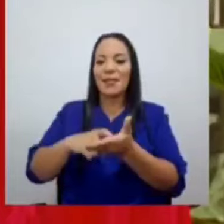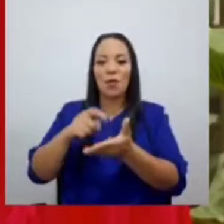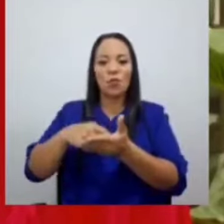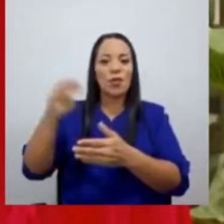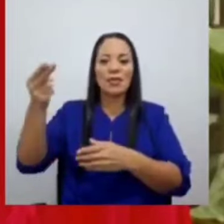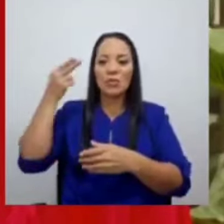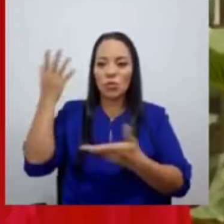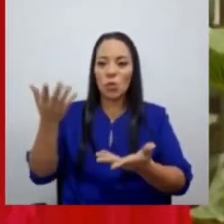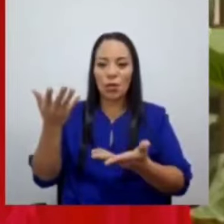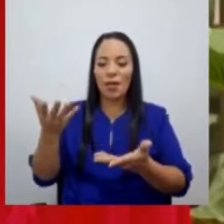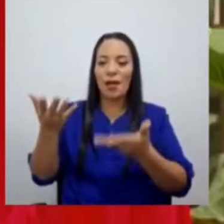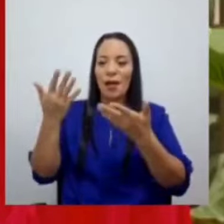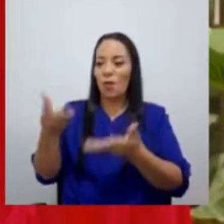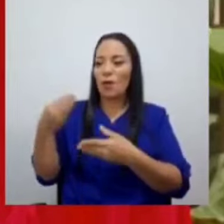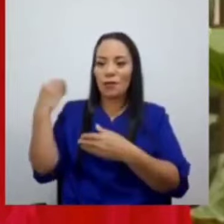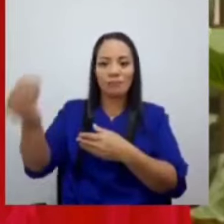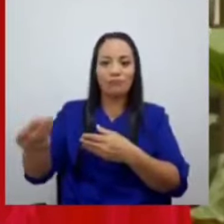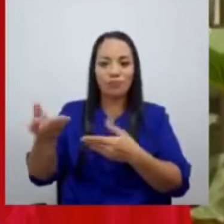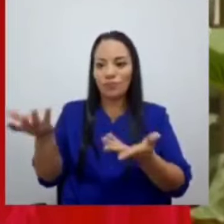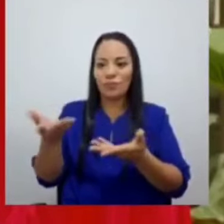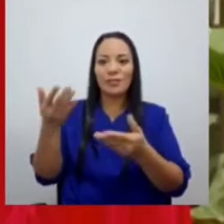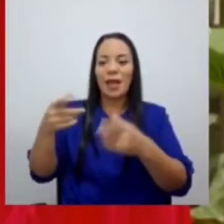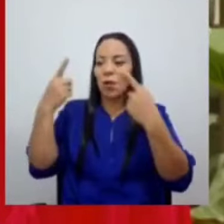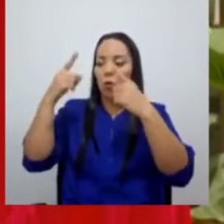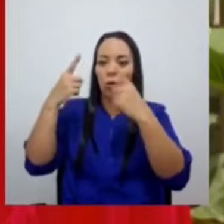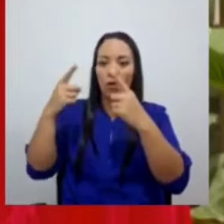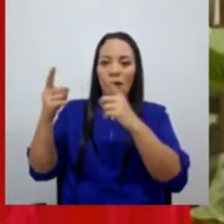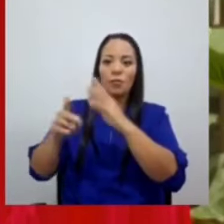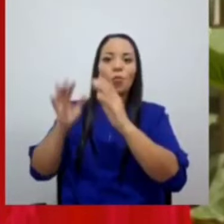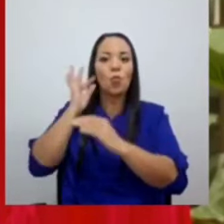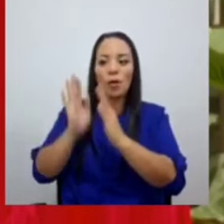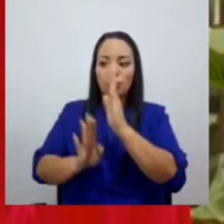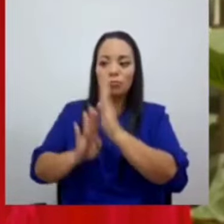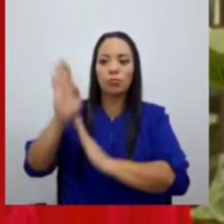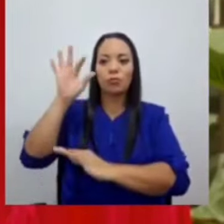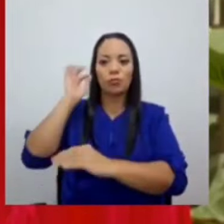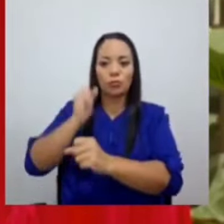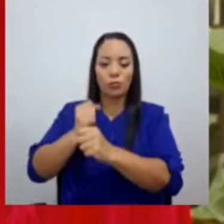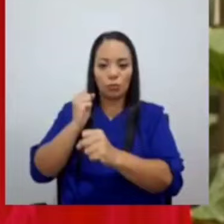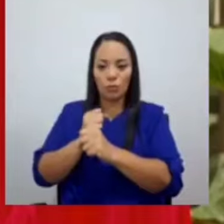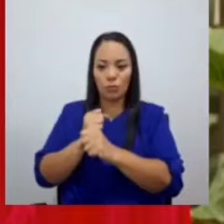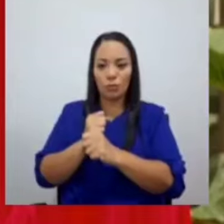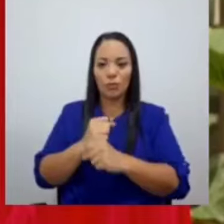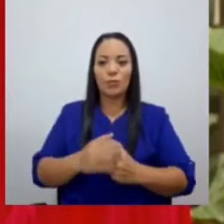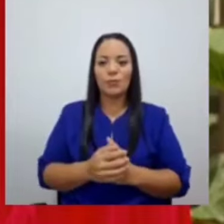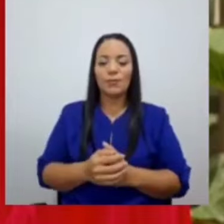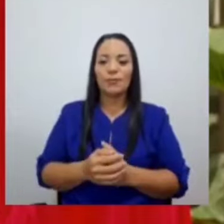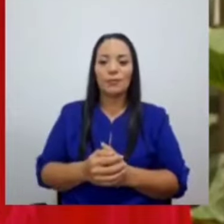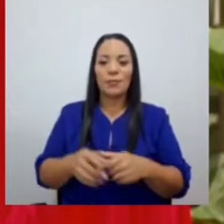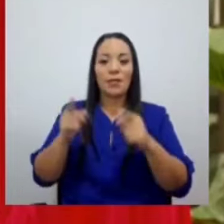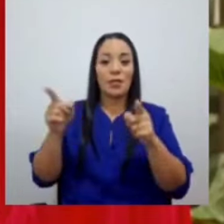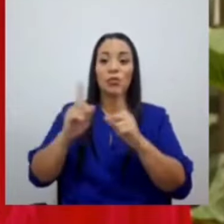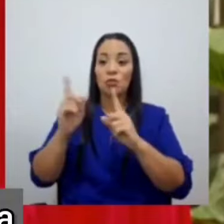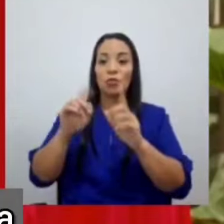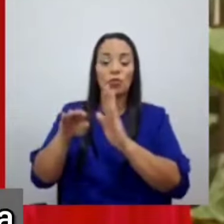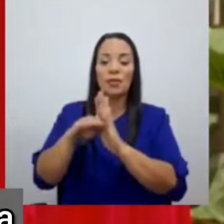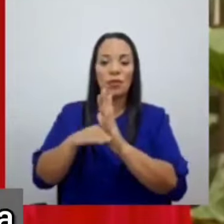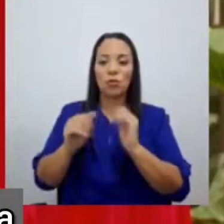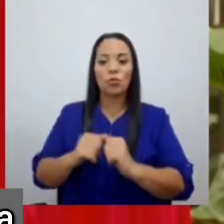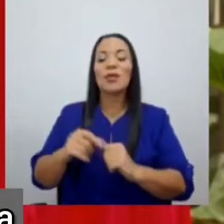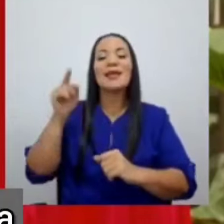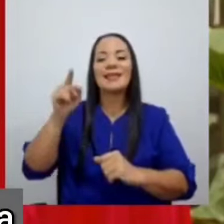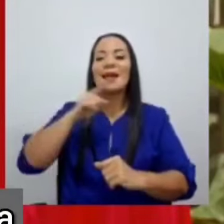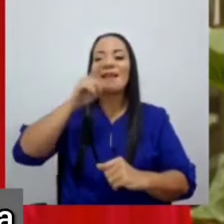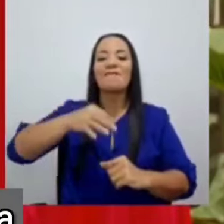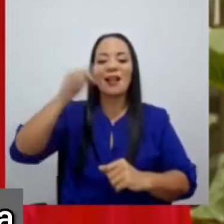se las estamos abonando porque están creciendo más que los hombres. No, esos no son datos. Esa es la